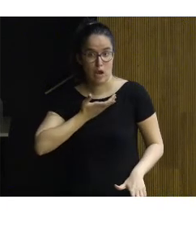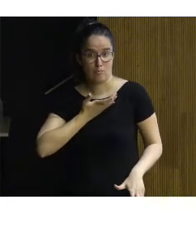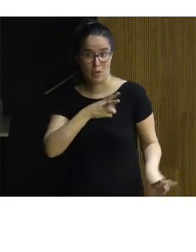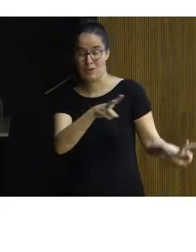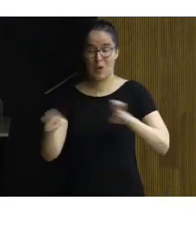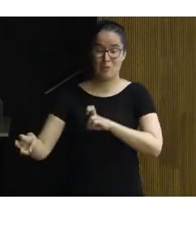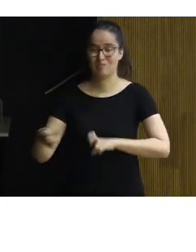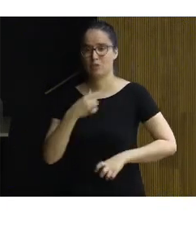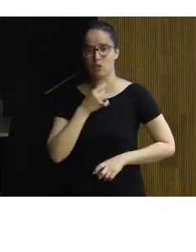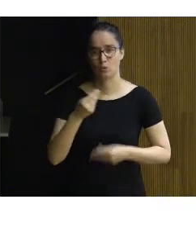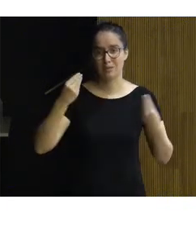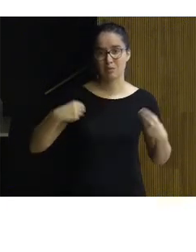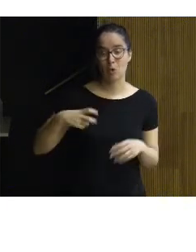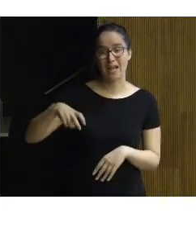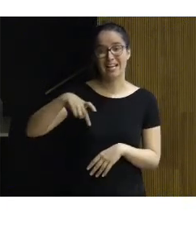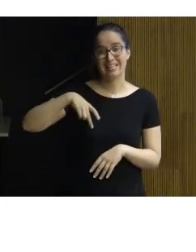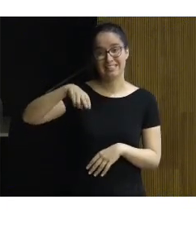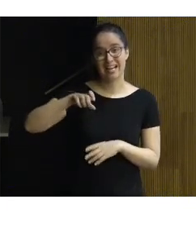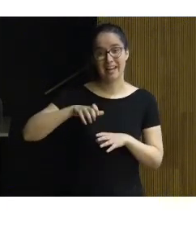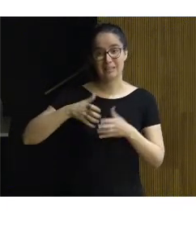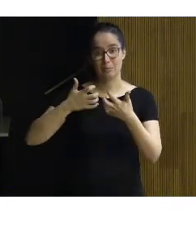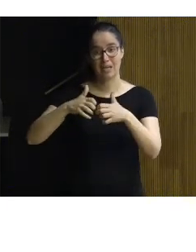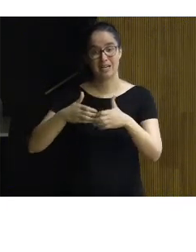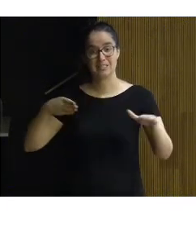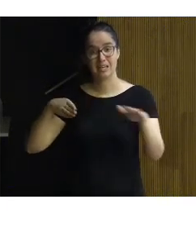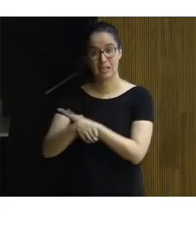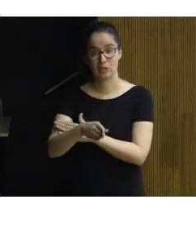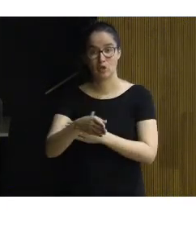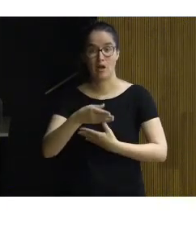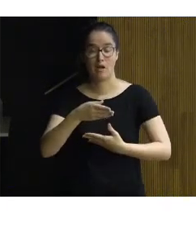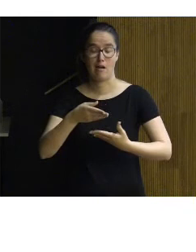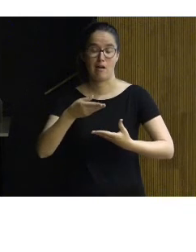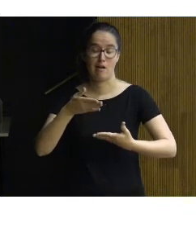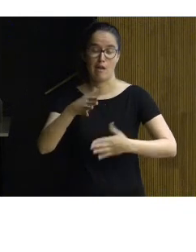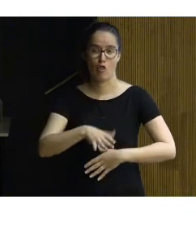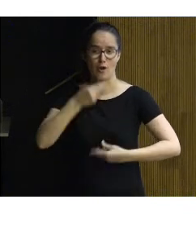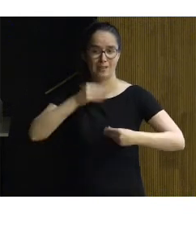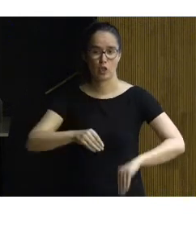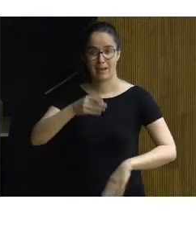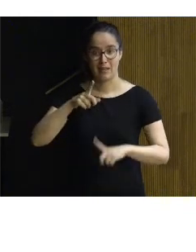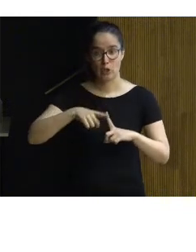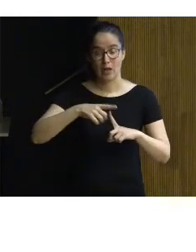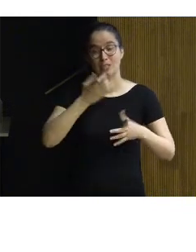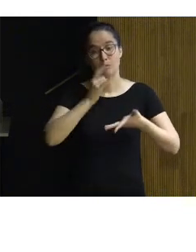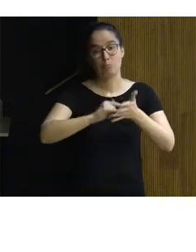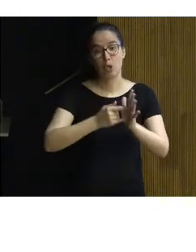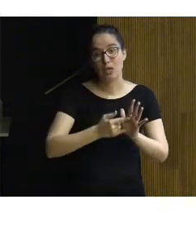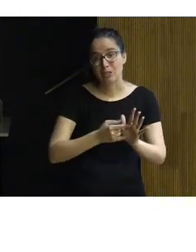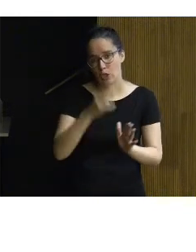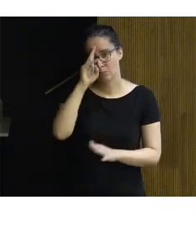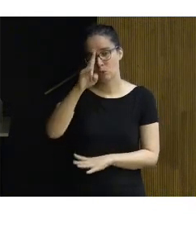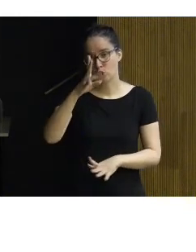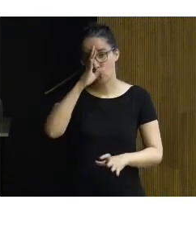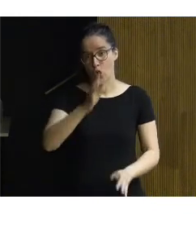como es el caso de las escaleras mecánicas del acceso al casco histórico de Toledo. Si el proyecto es respetuoso y coherente a veces simplemente